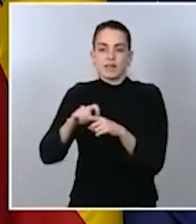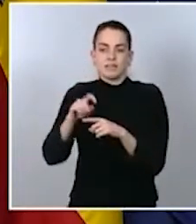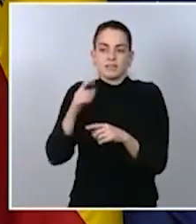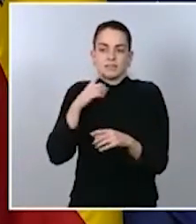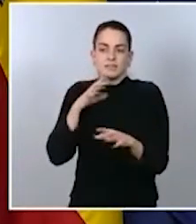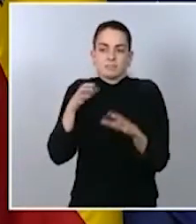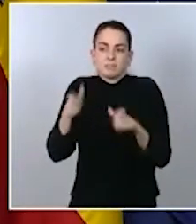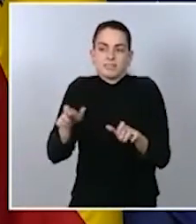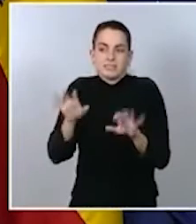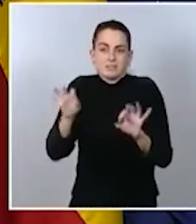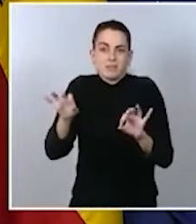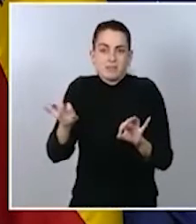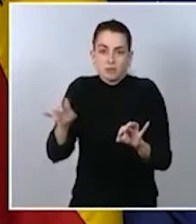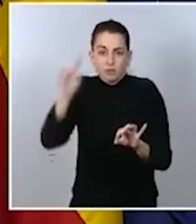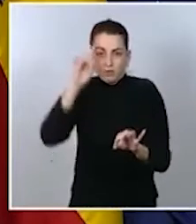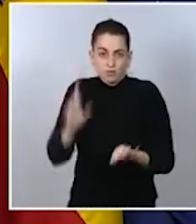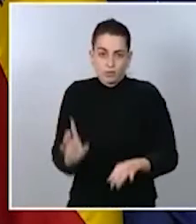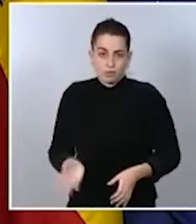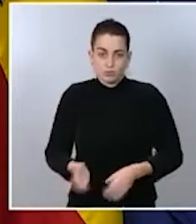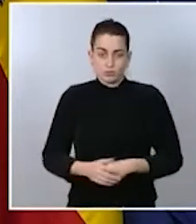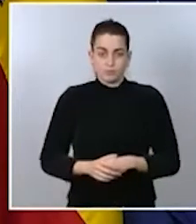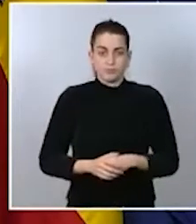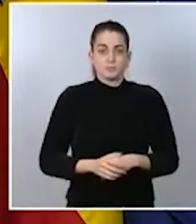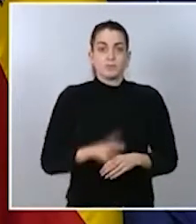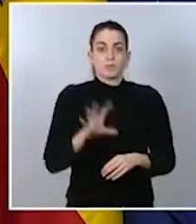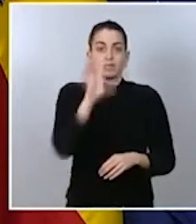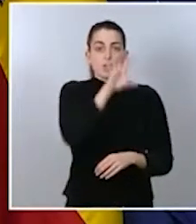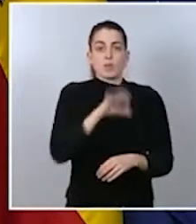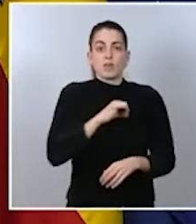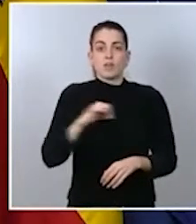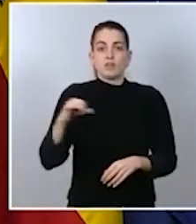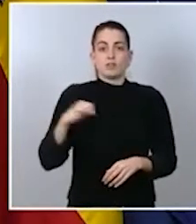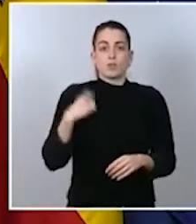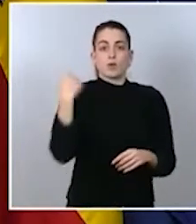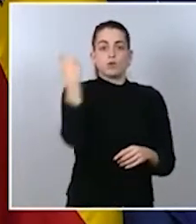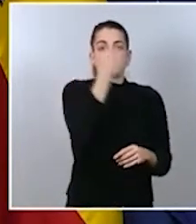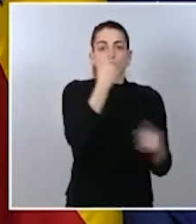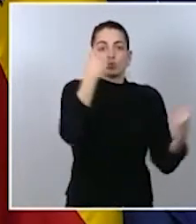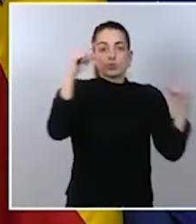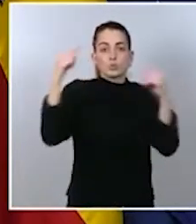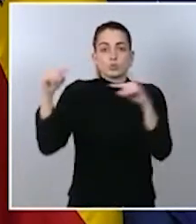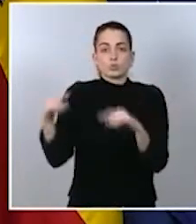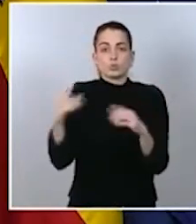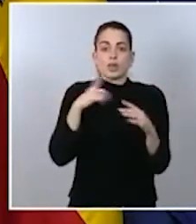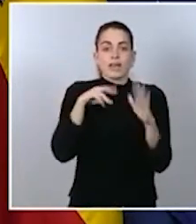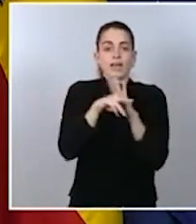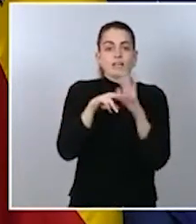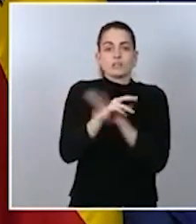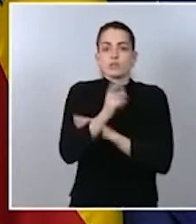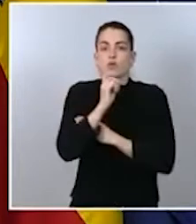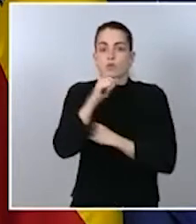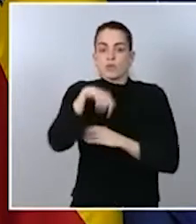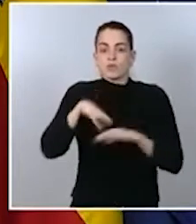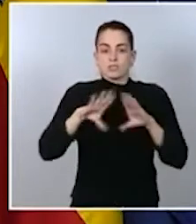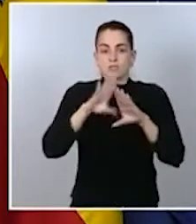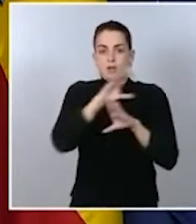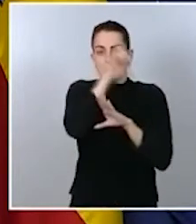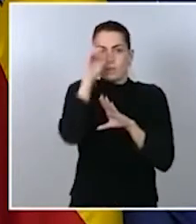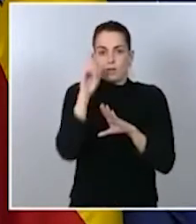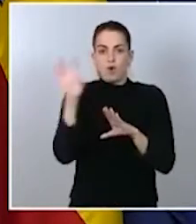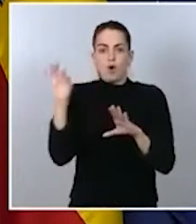capacidades de gestión de las comunidades autónomas, de la Comunidad Autónoma de Madrid, de la Comunidad Autónoma de Castilla-La Mancha,